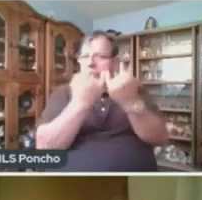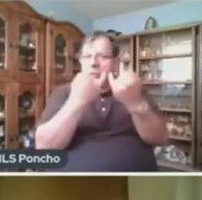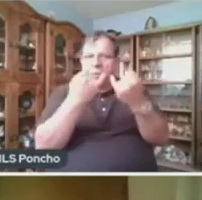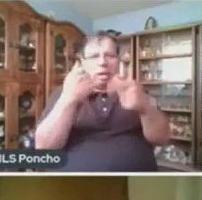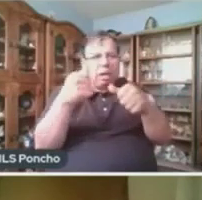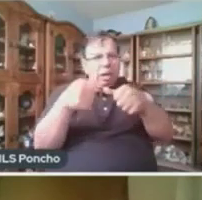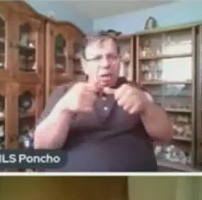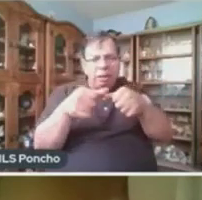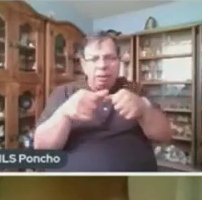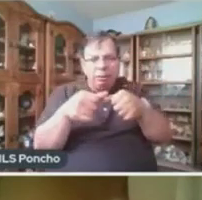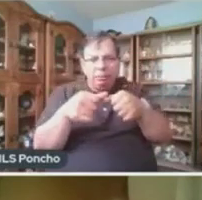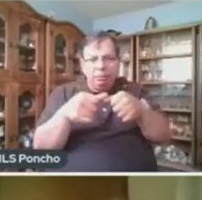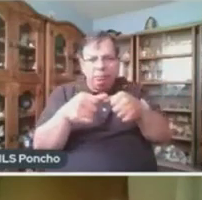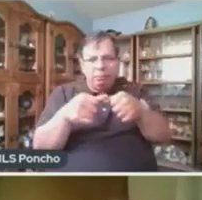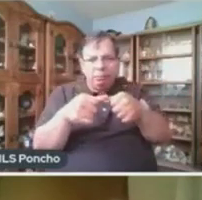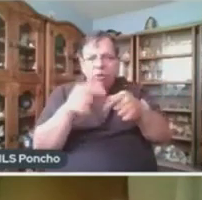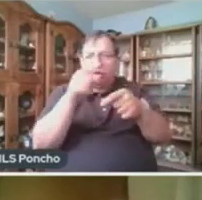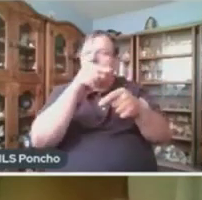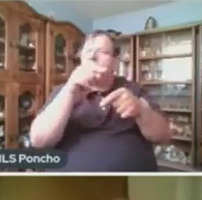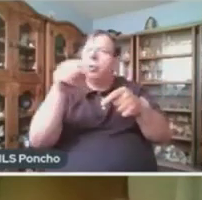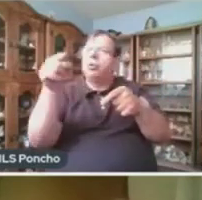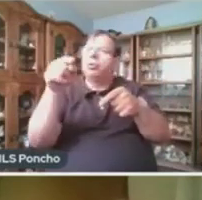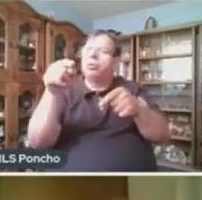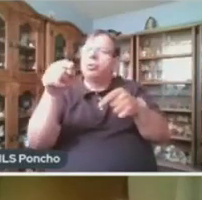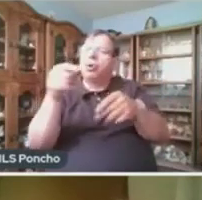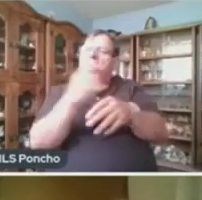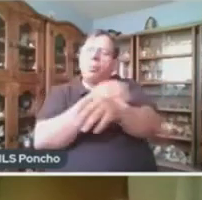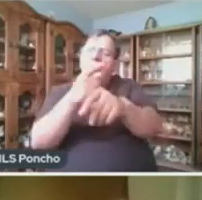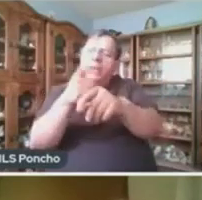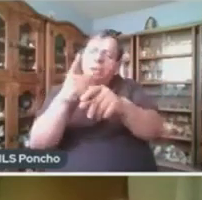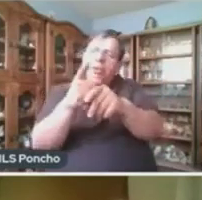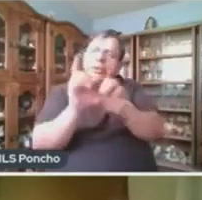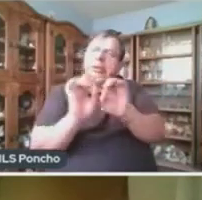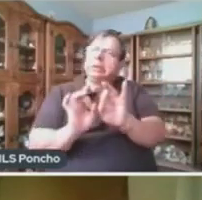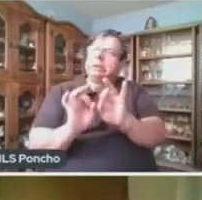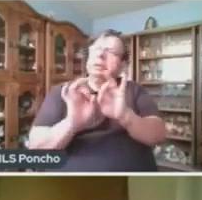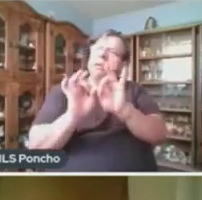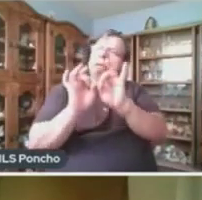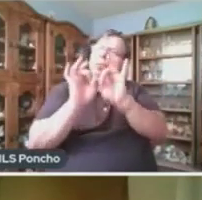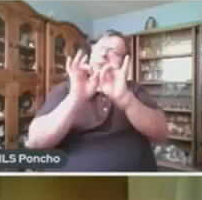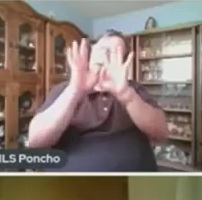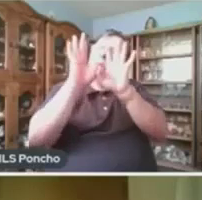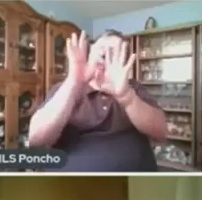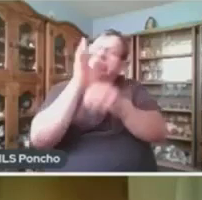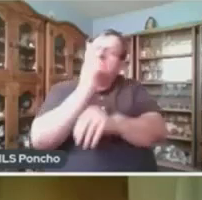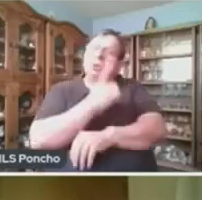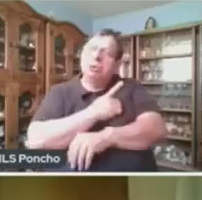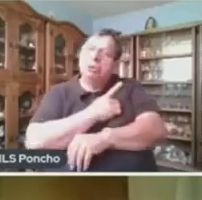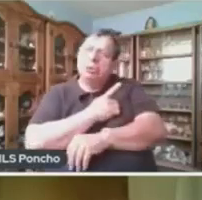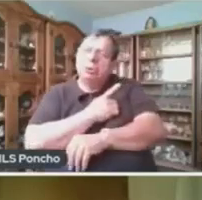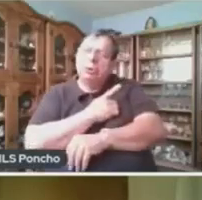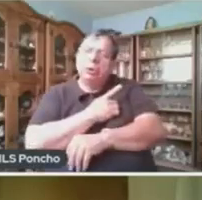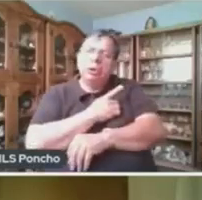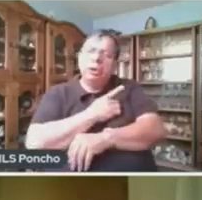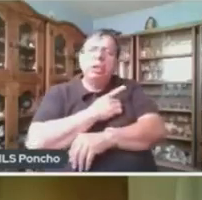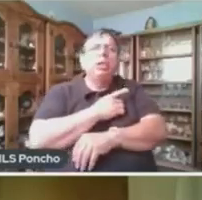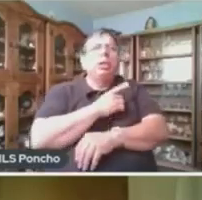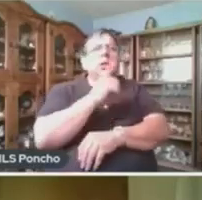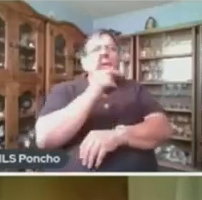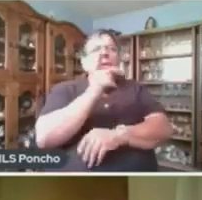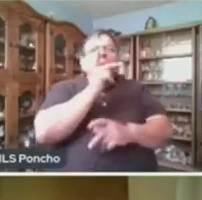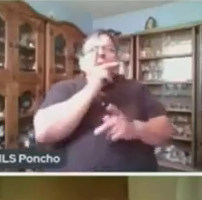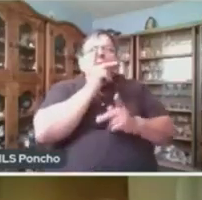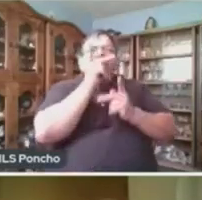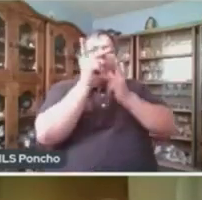Eres la compañía de quien hablo De pronto a solas Te forman las palabras que